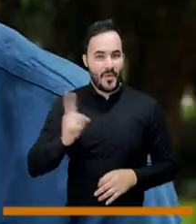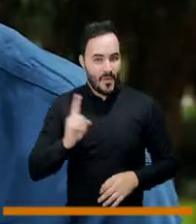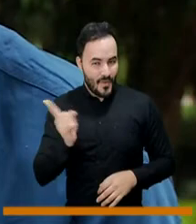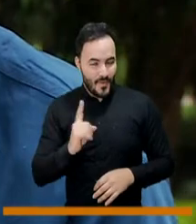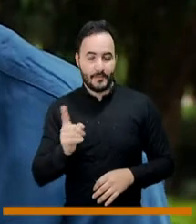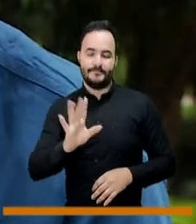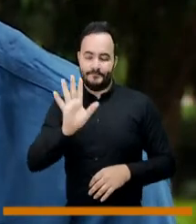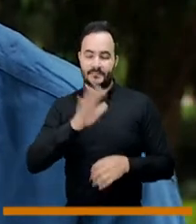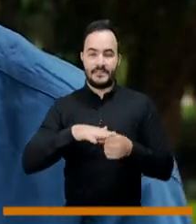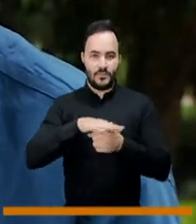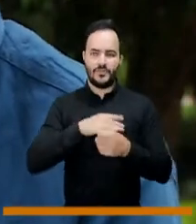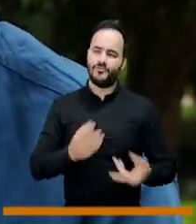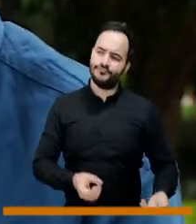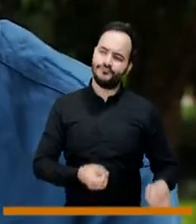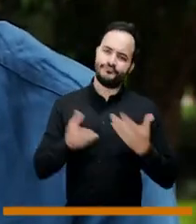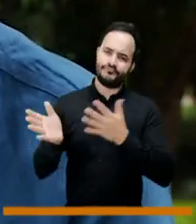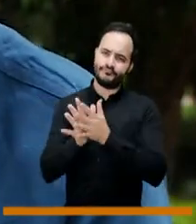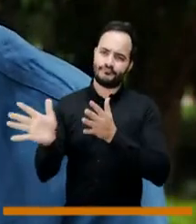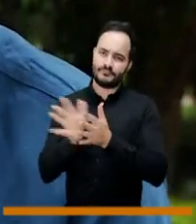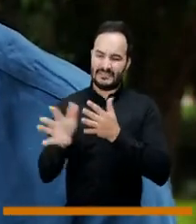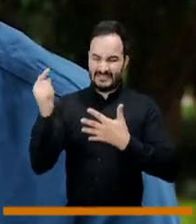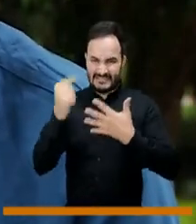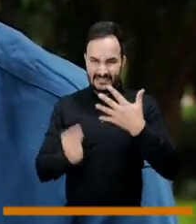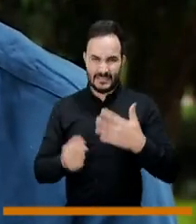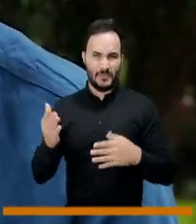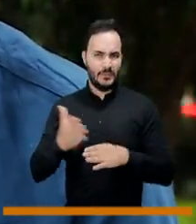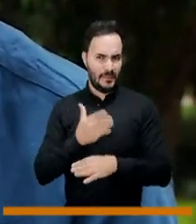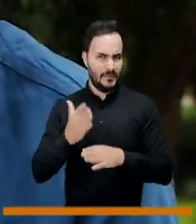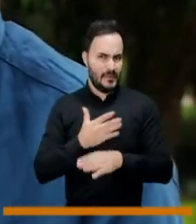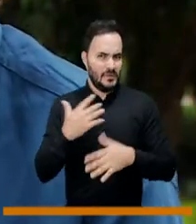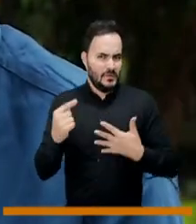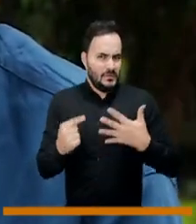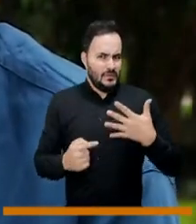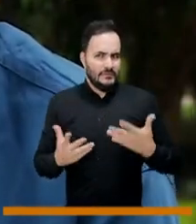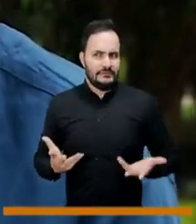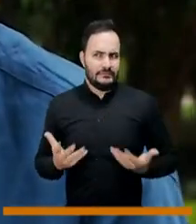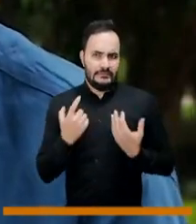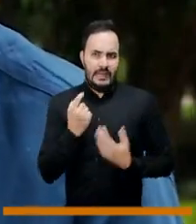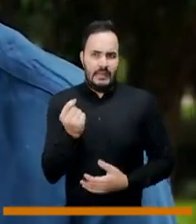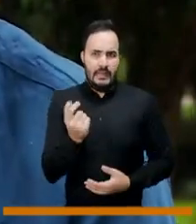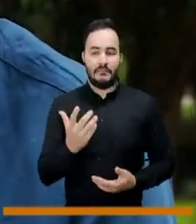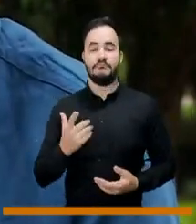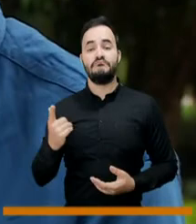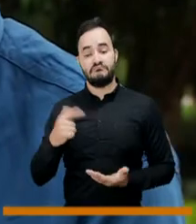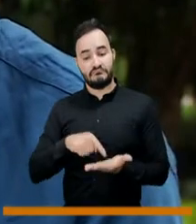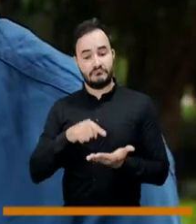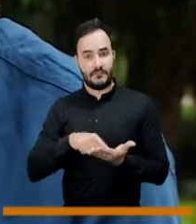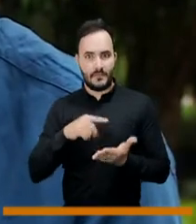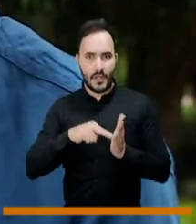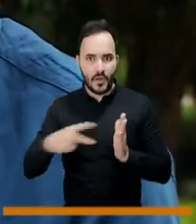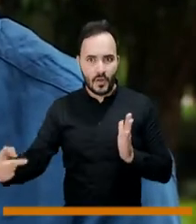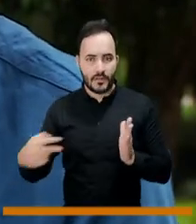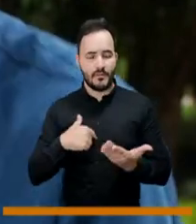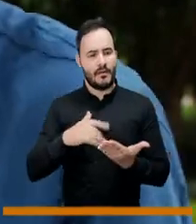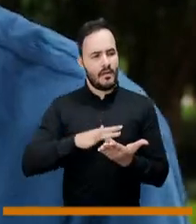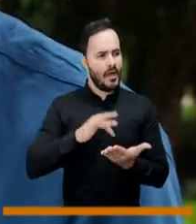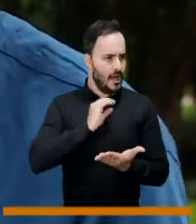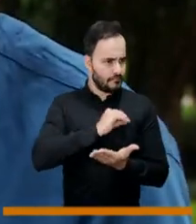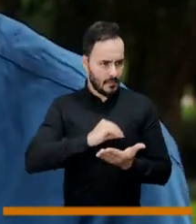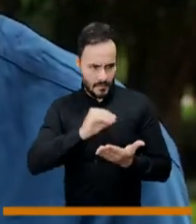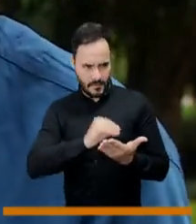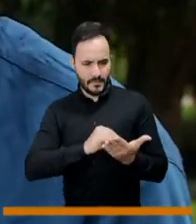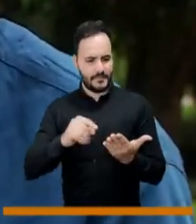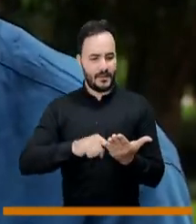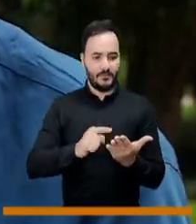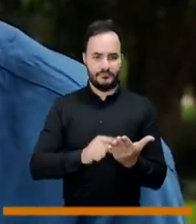profesional cuenta con una aplicación, con un dispositivo electrónico, donde te puede hacer tamizajes, te canaliza, identifica que tienes